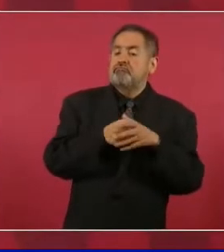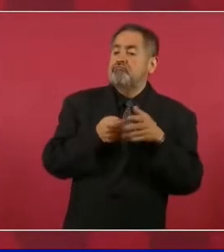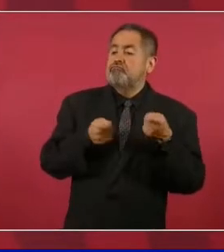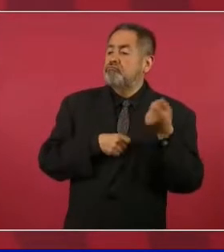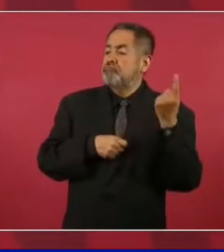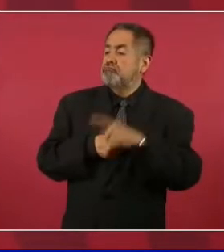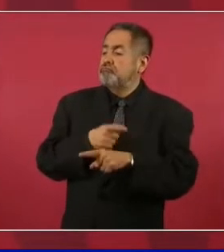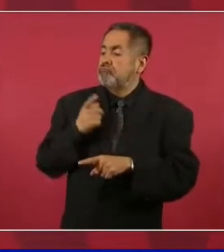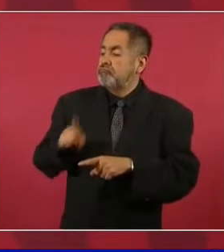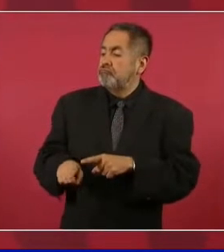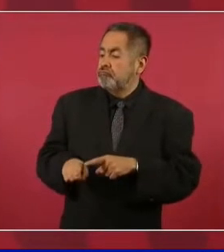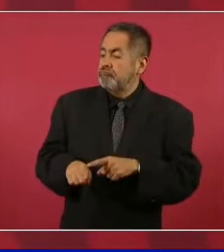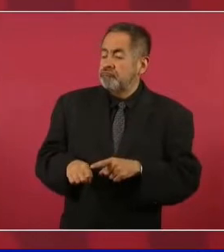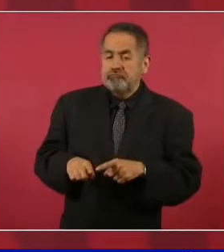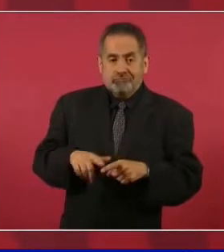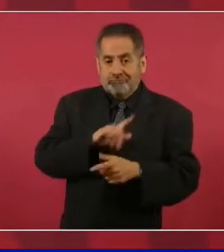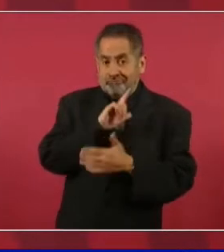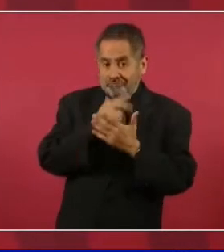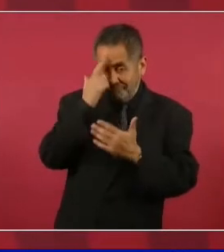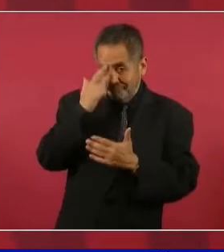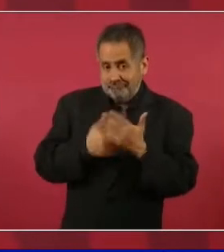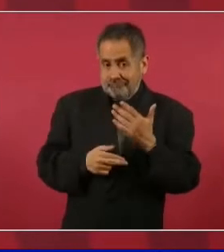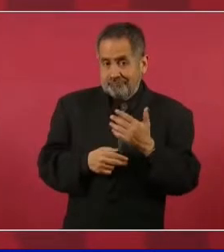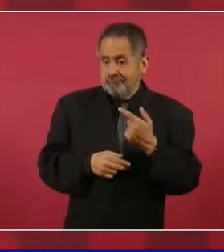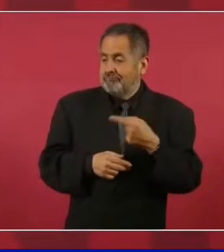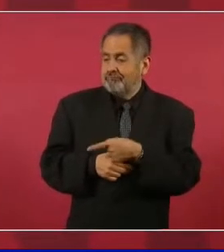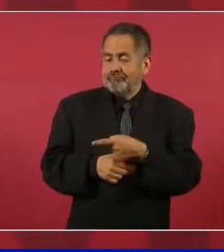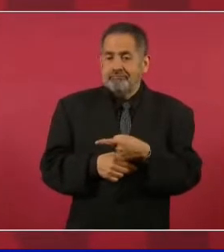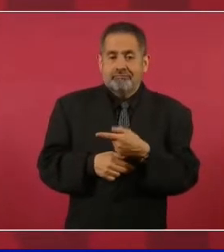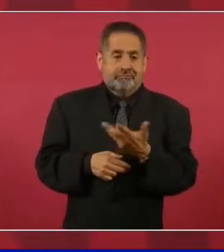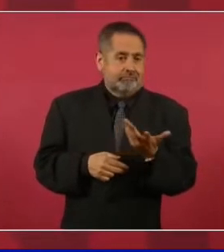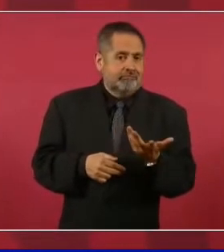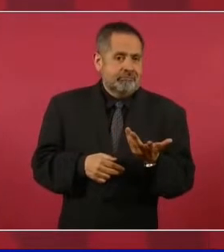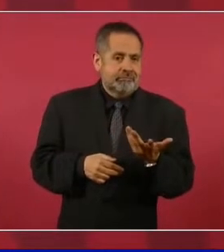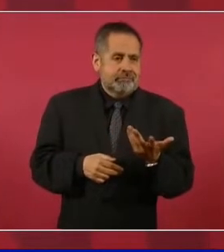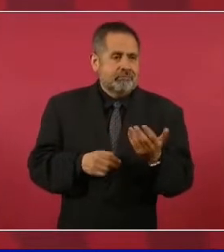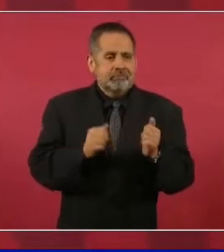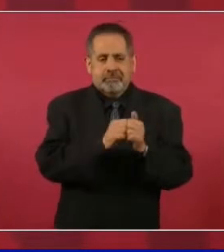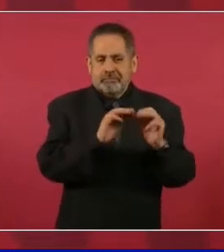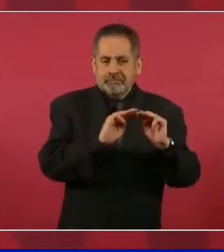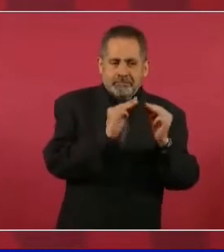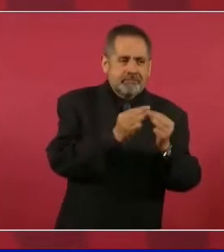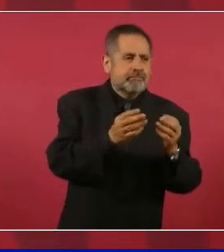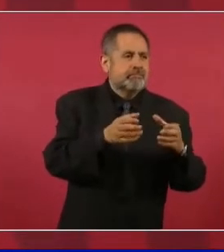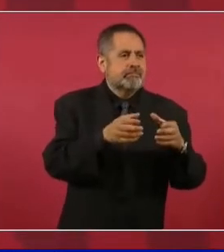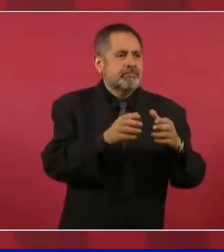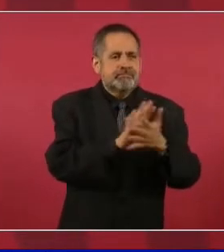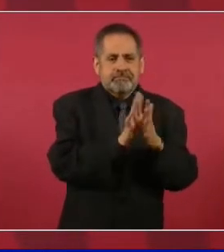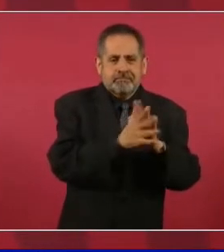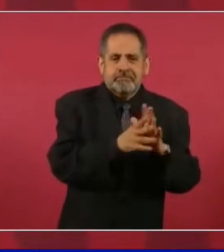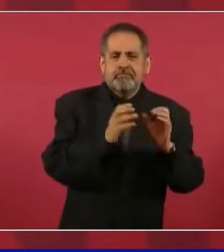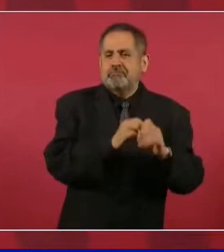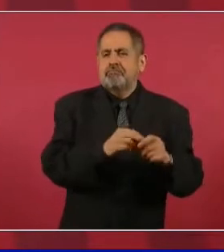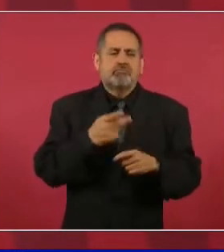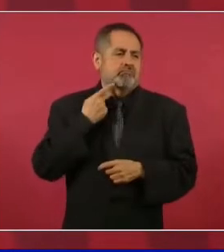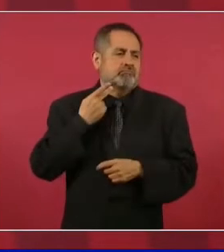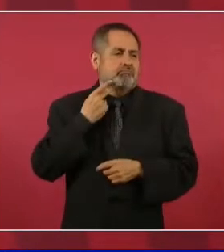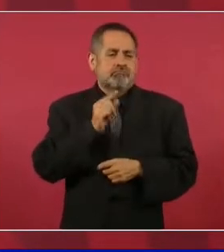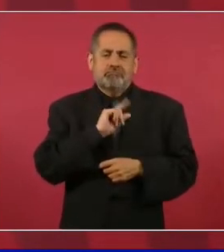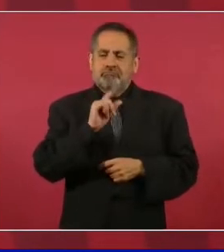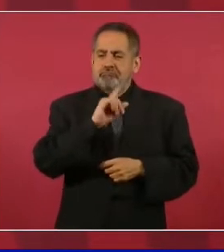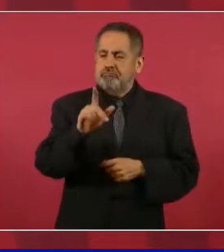llámese delincuencia organizada o delincuencia de cuello blanco,